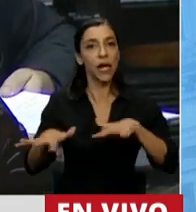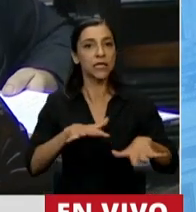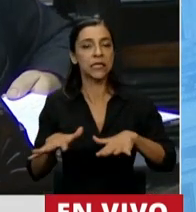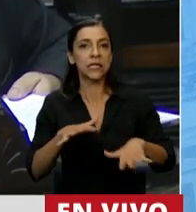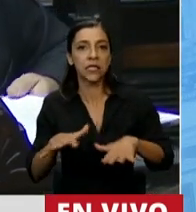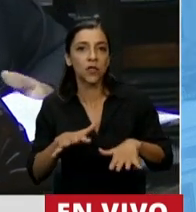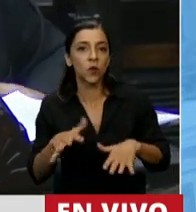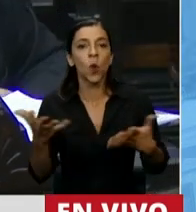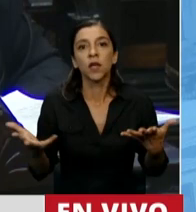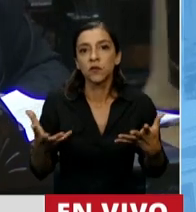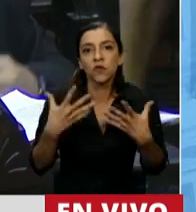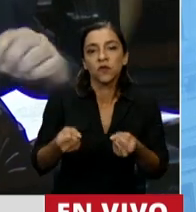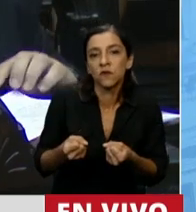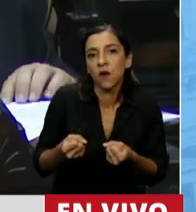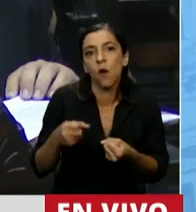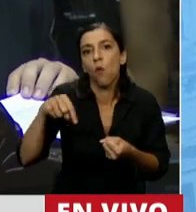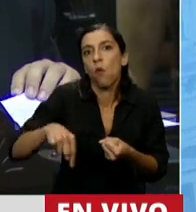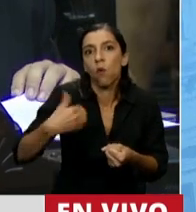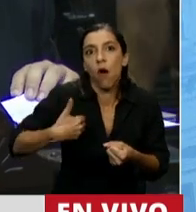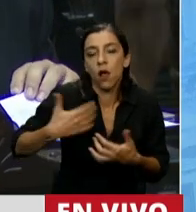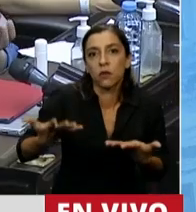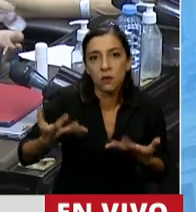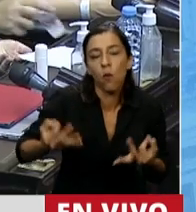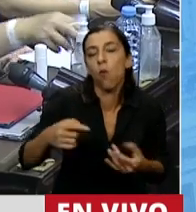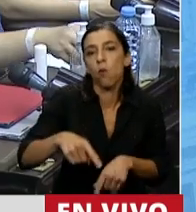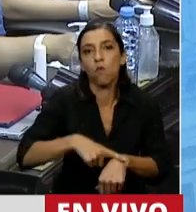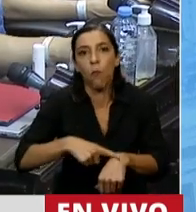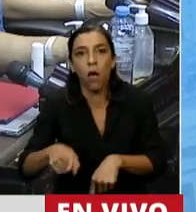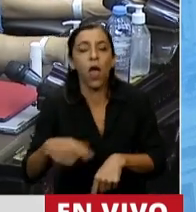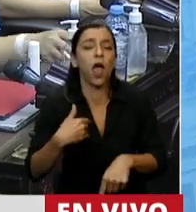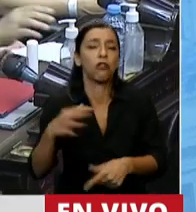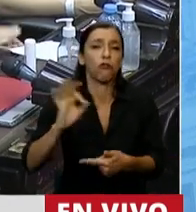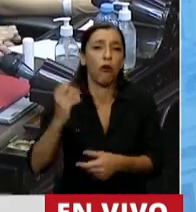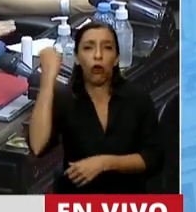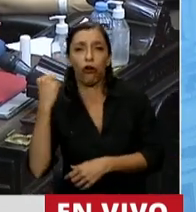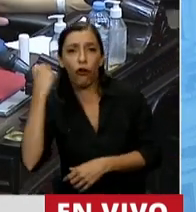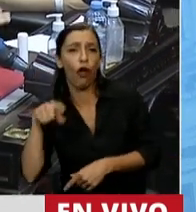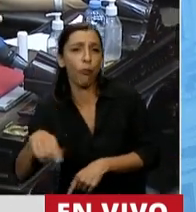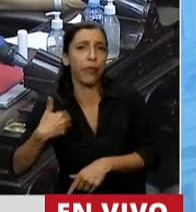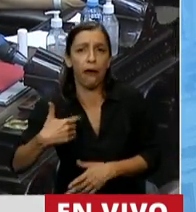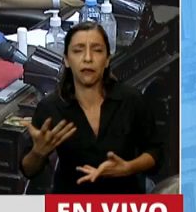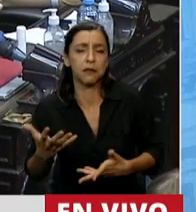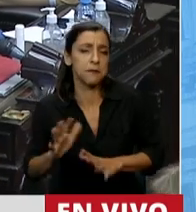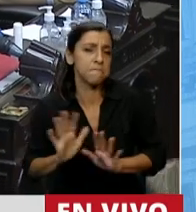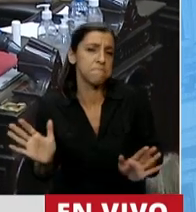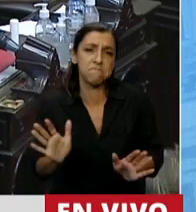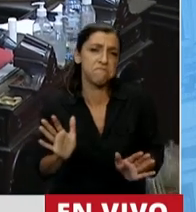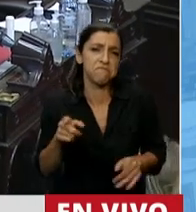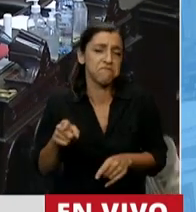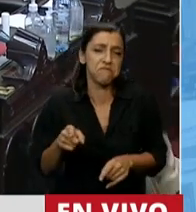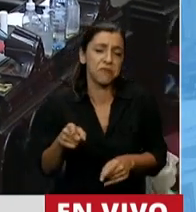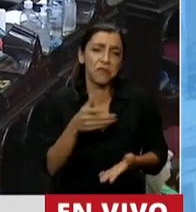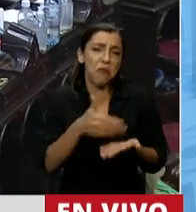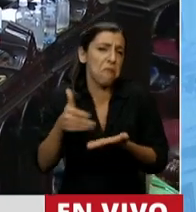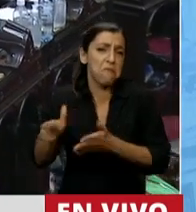de la salud en nuestro país y sobre la situación económica de la Argentina, porque quienes las